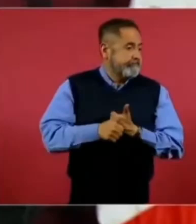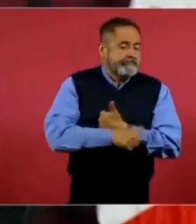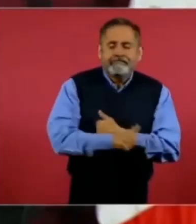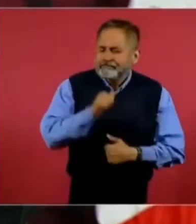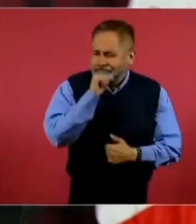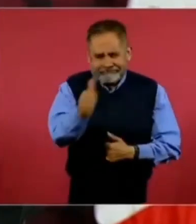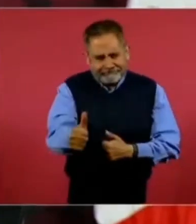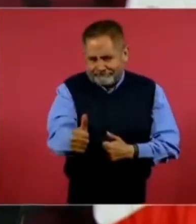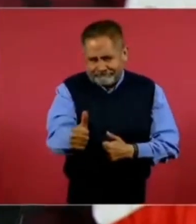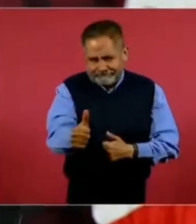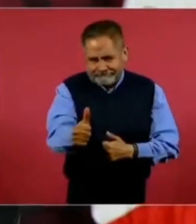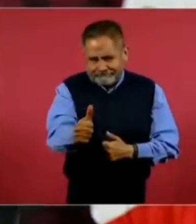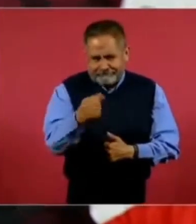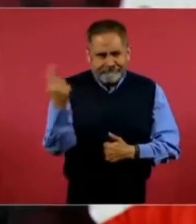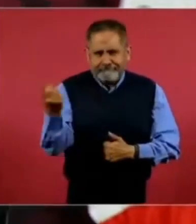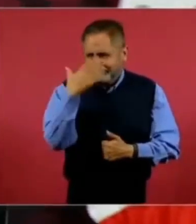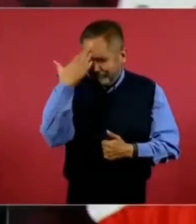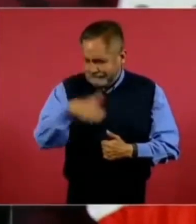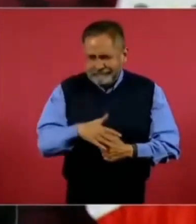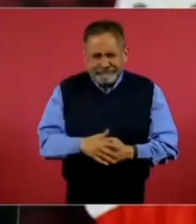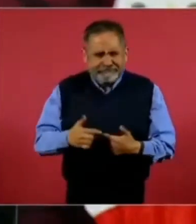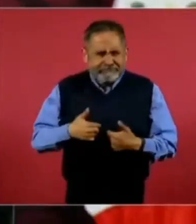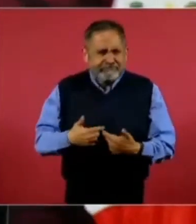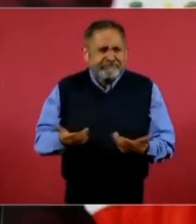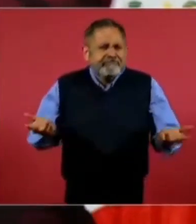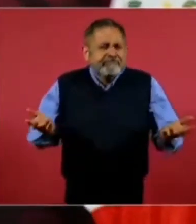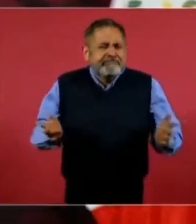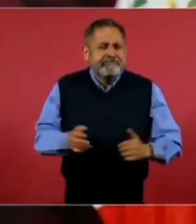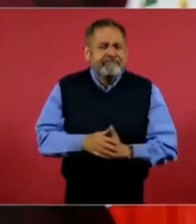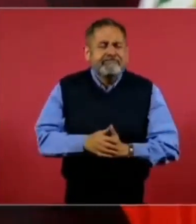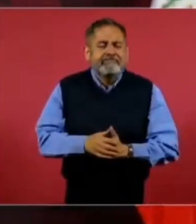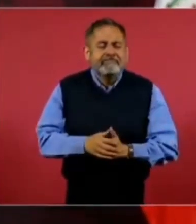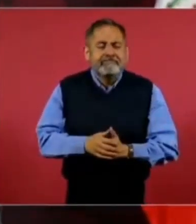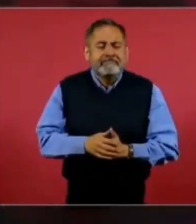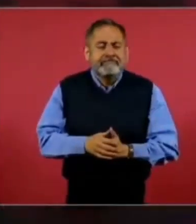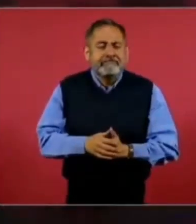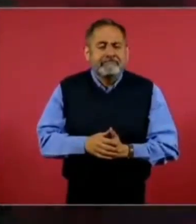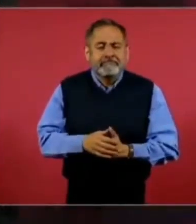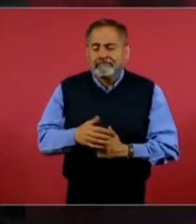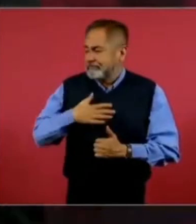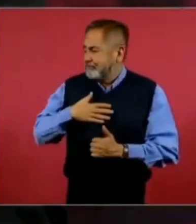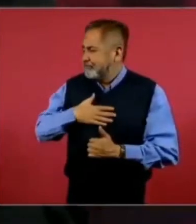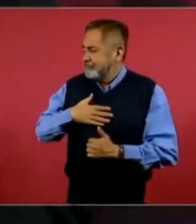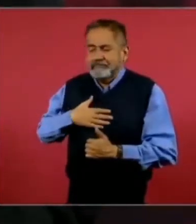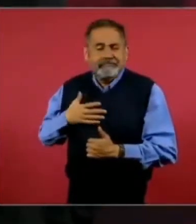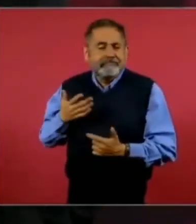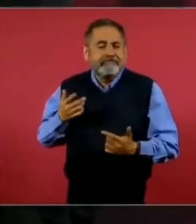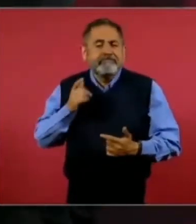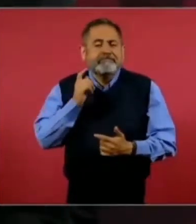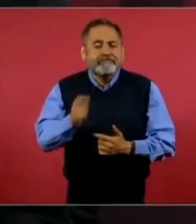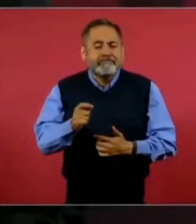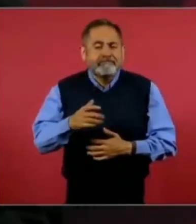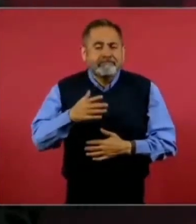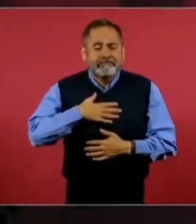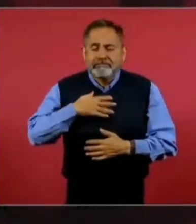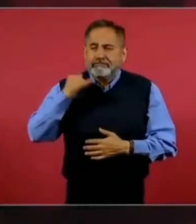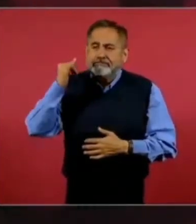porque nosotros solamente tenemos, como amo,